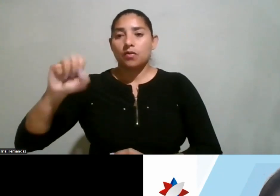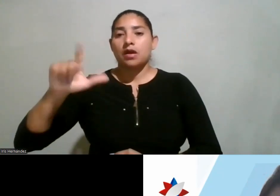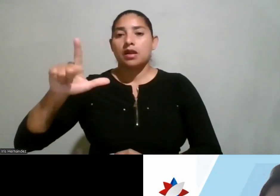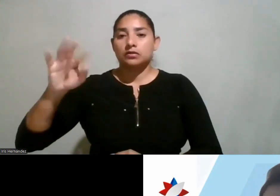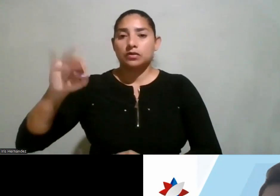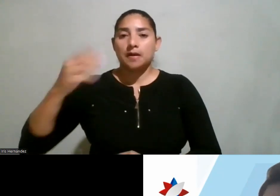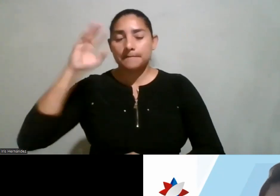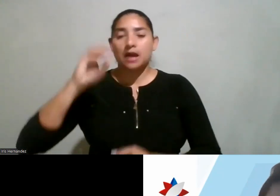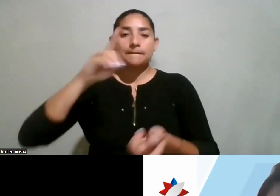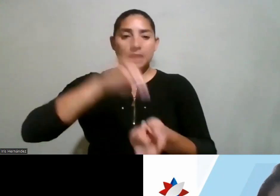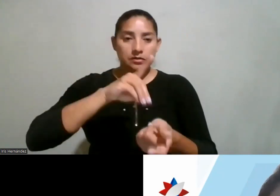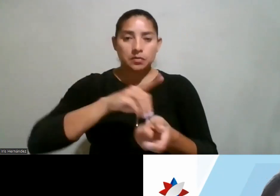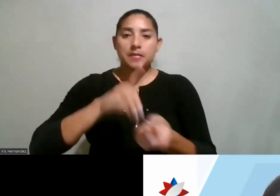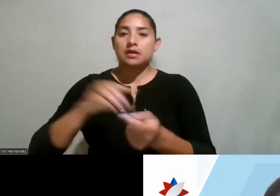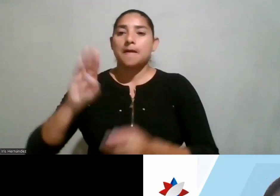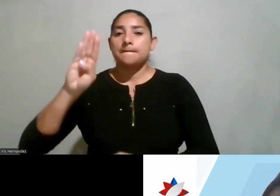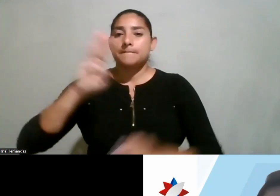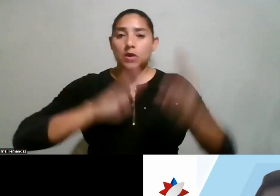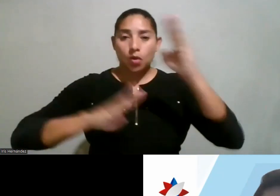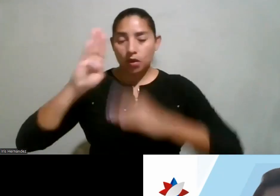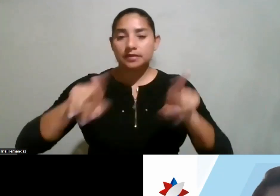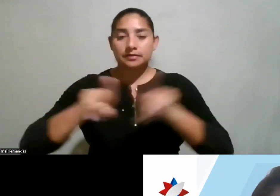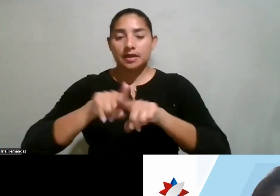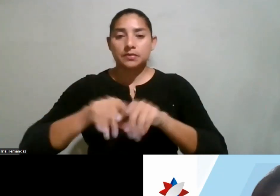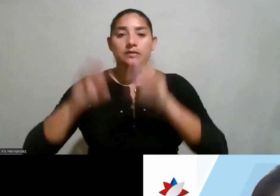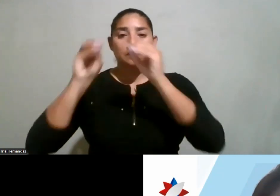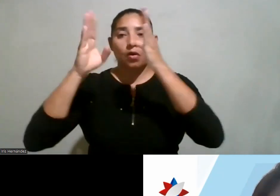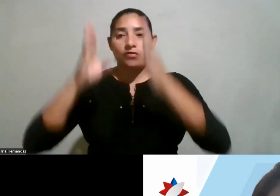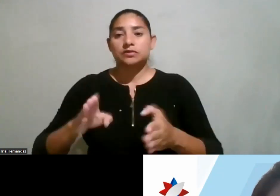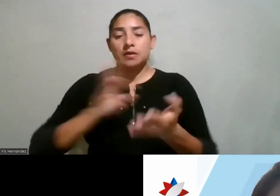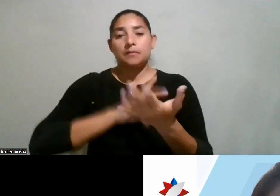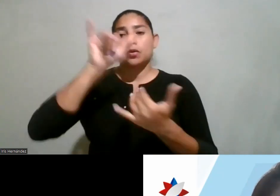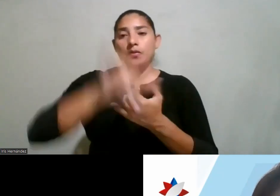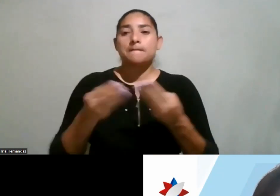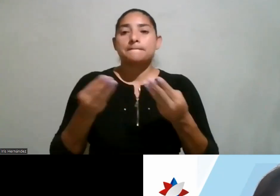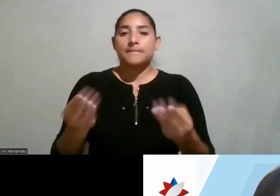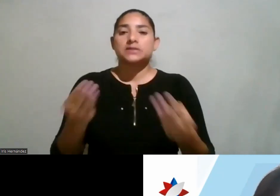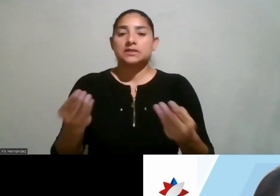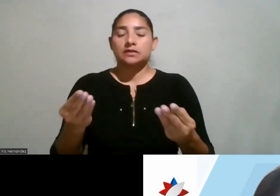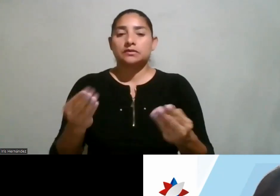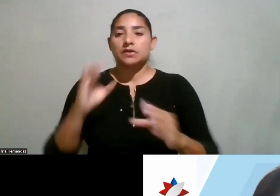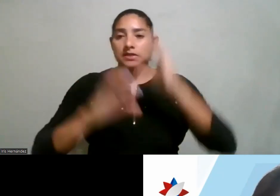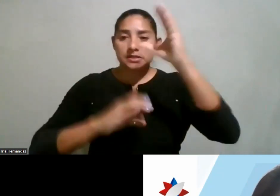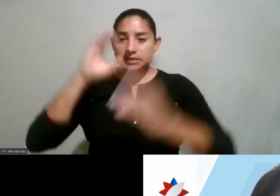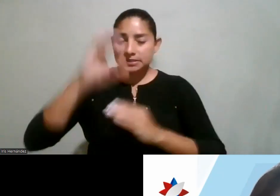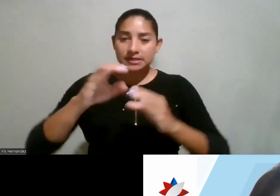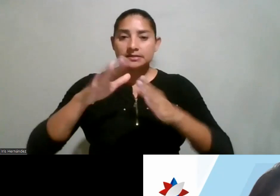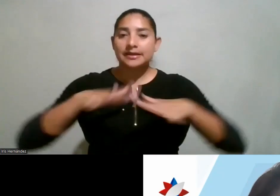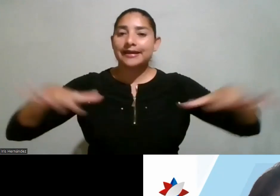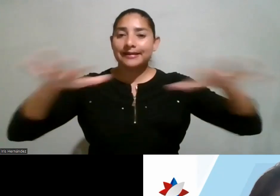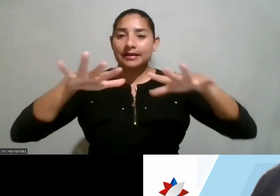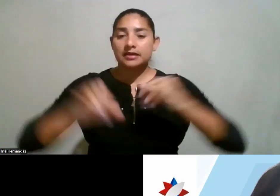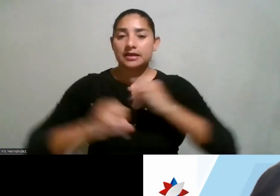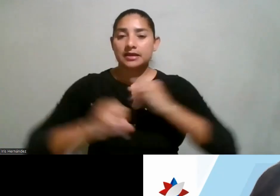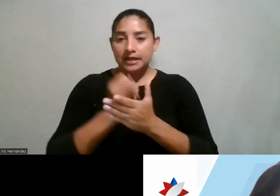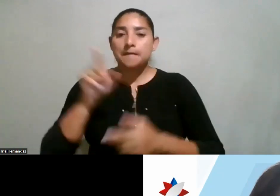biomédicas y biológicas. También ejerció como docente del programa de bachillerato en Ciencias Generales de la Ingeniería para esta